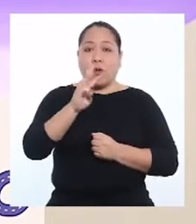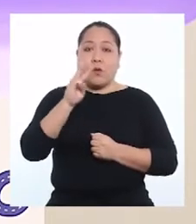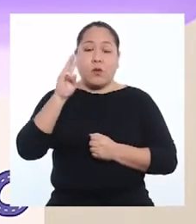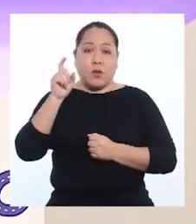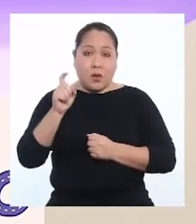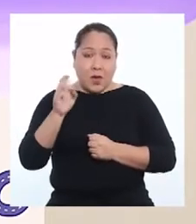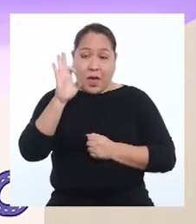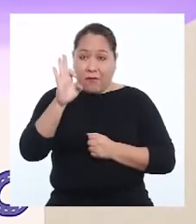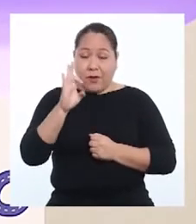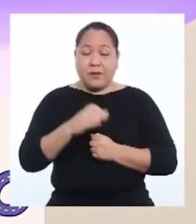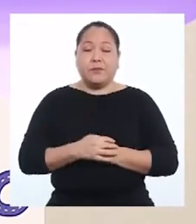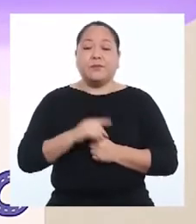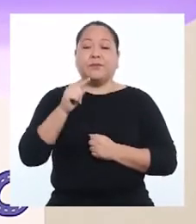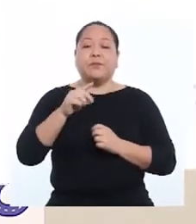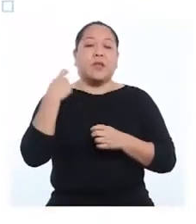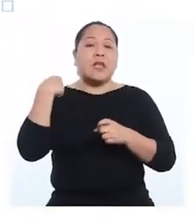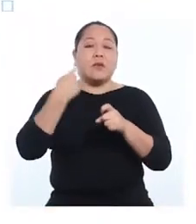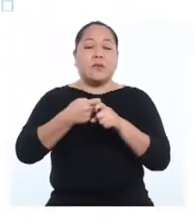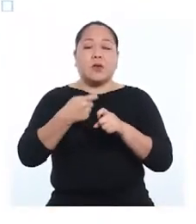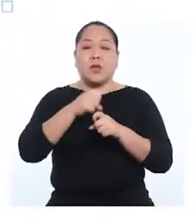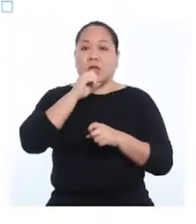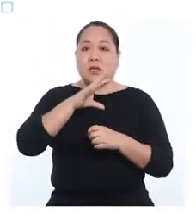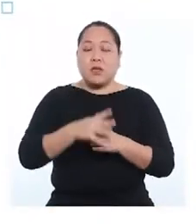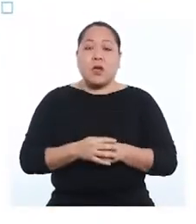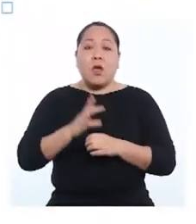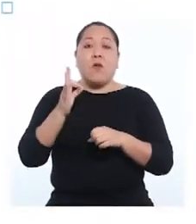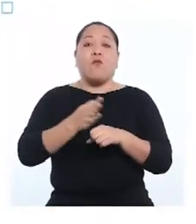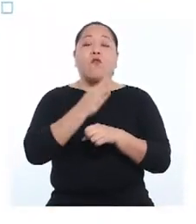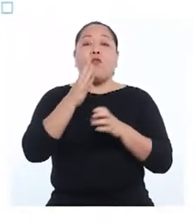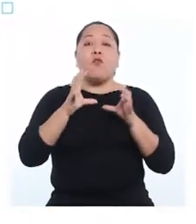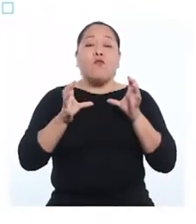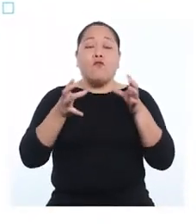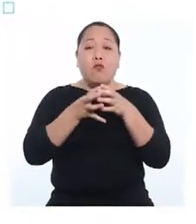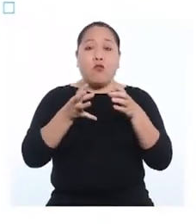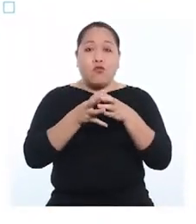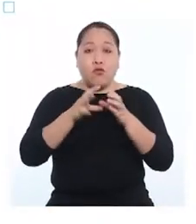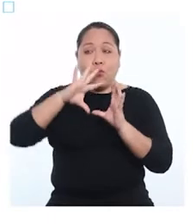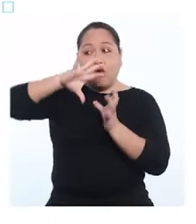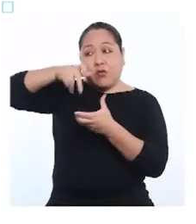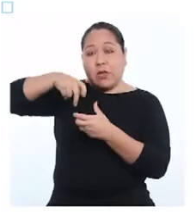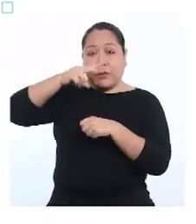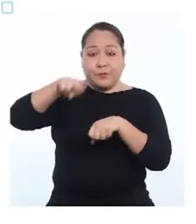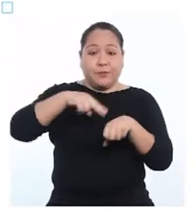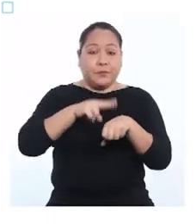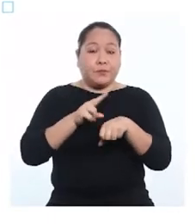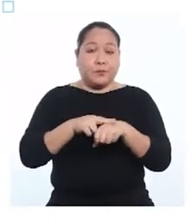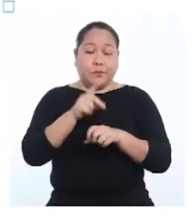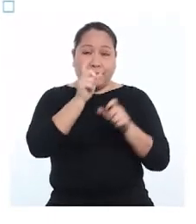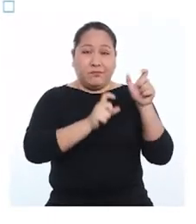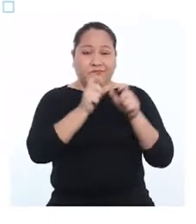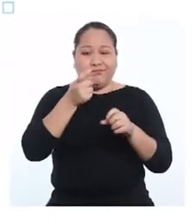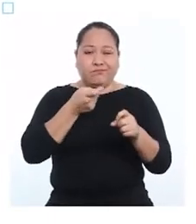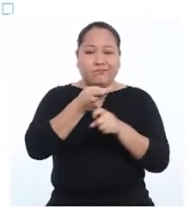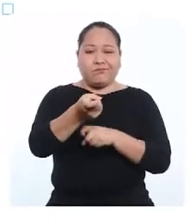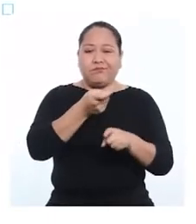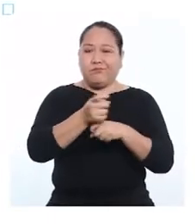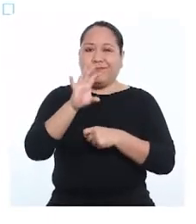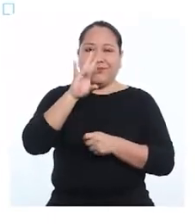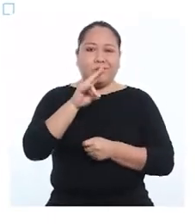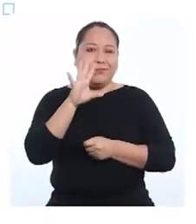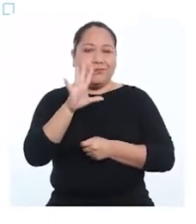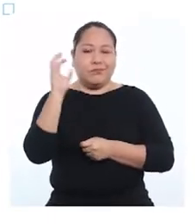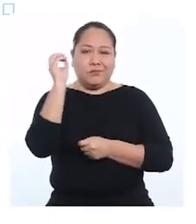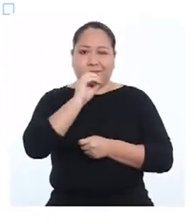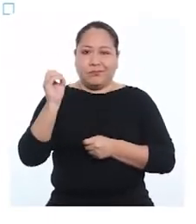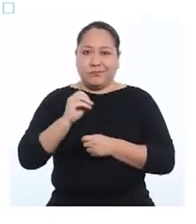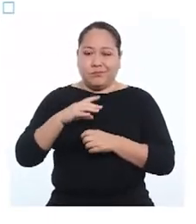WBWF, que en español sería el Fondo Mundial para la Naturaleza, los humanos hemos alterado el 75